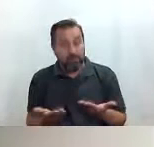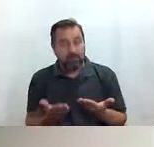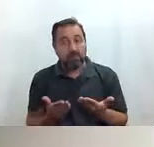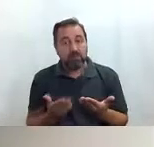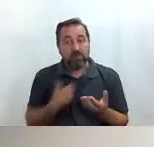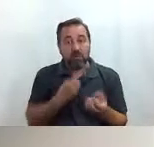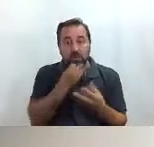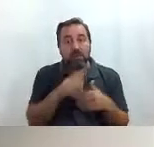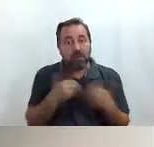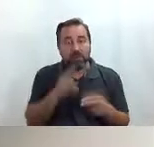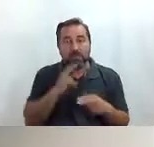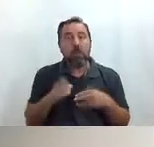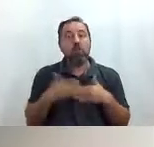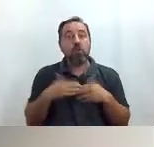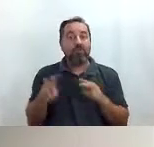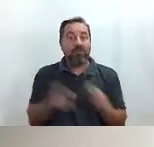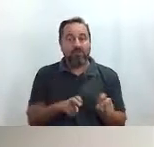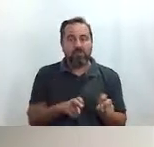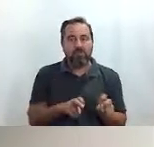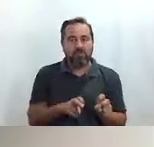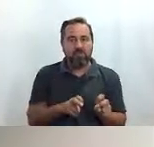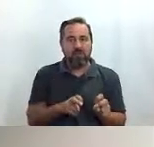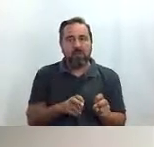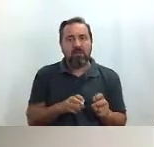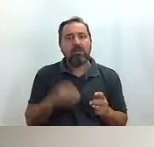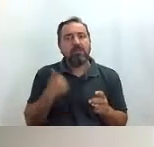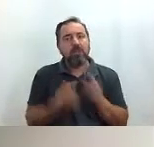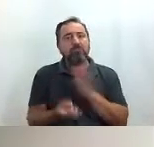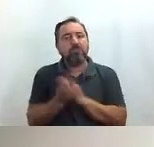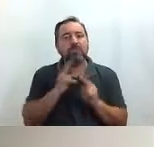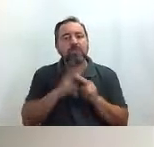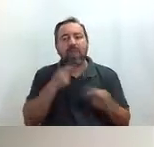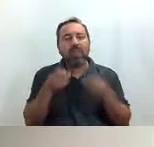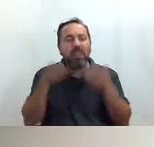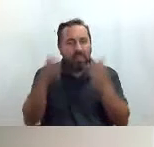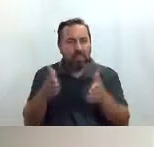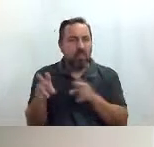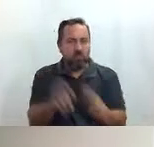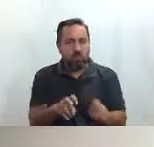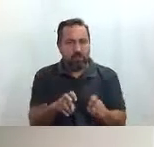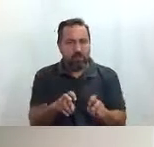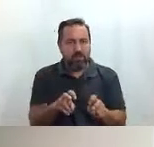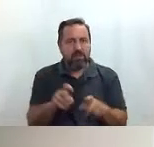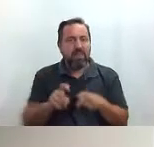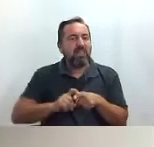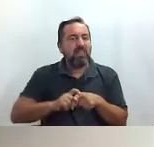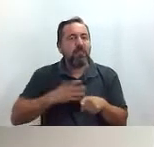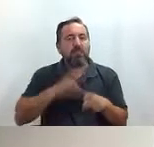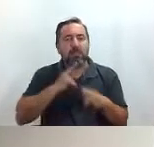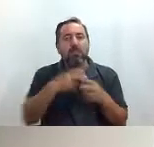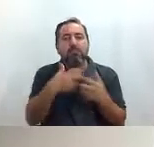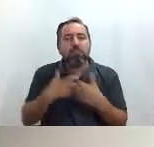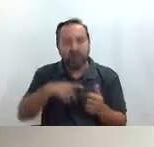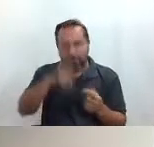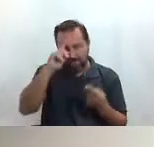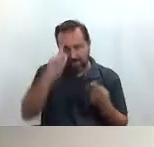y esto como novedad porque hemos desarrollado una nueva tienda típica de productos de Madrid.